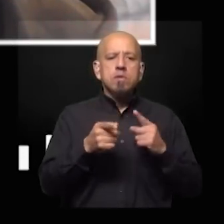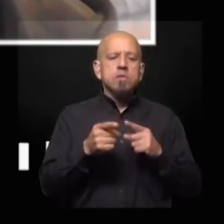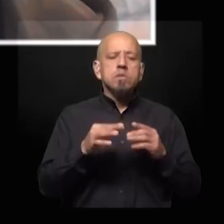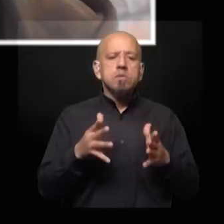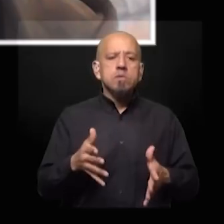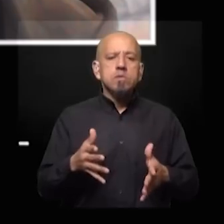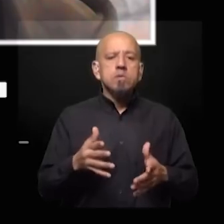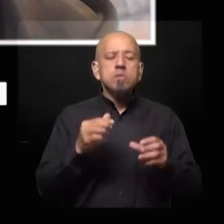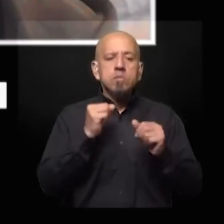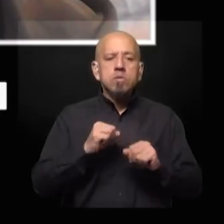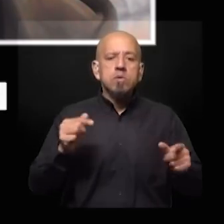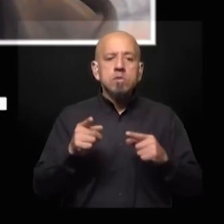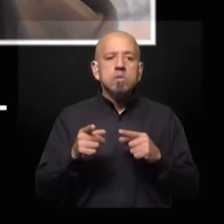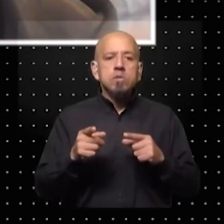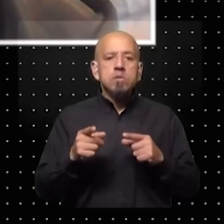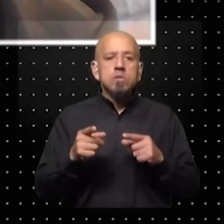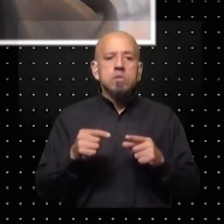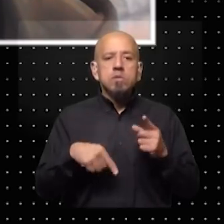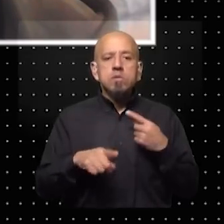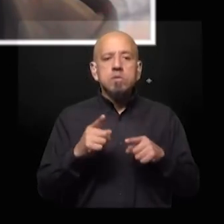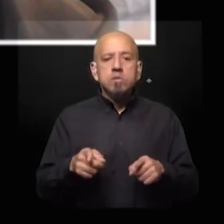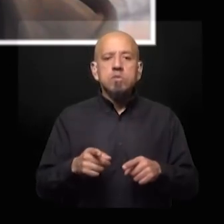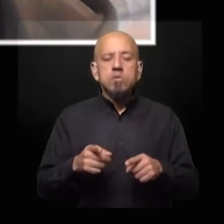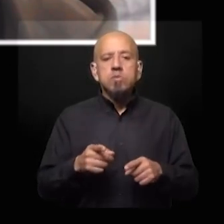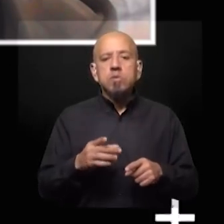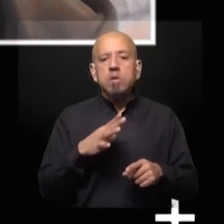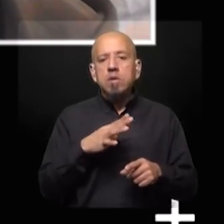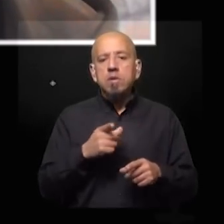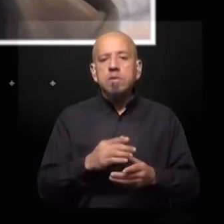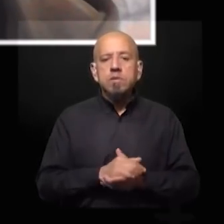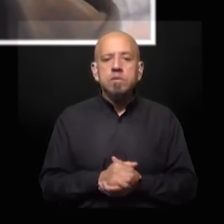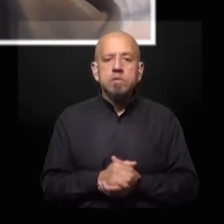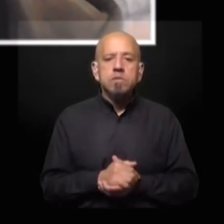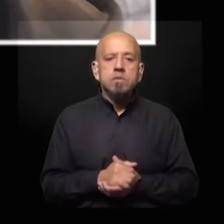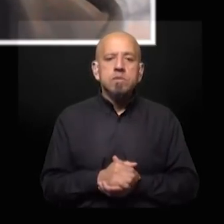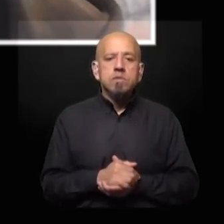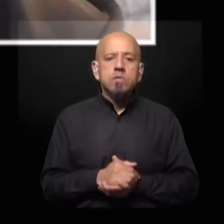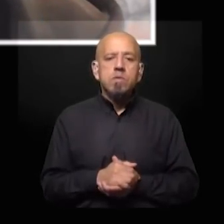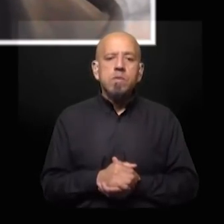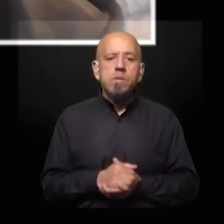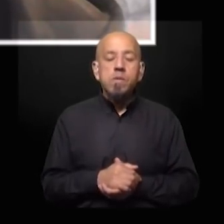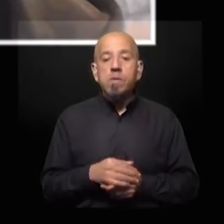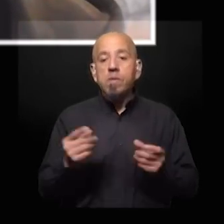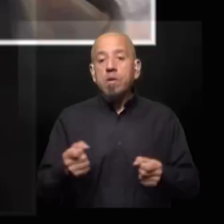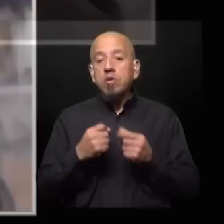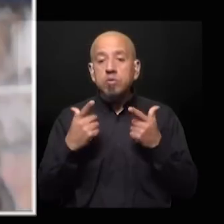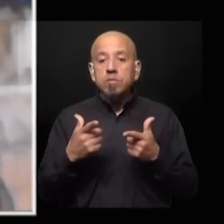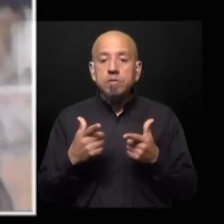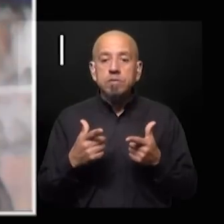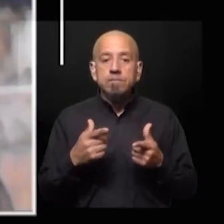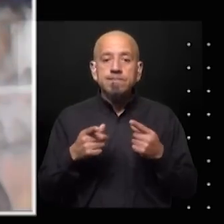relativo éxito teniendo en cuenta estos antecedentes? Bueno sorpresivamente la interna